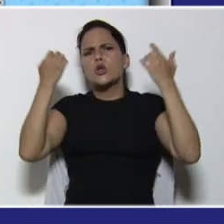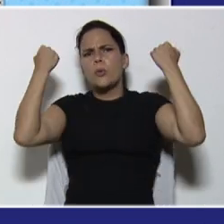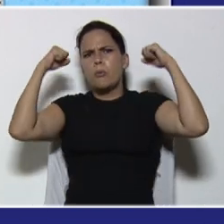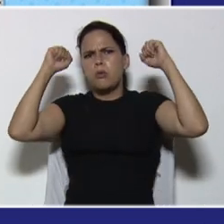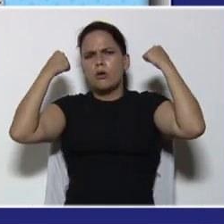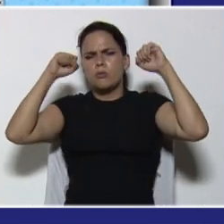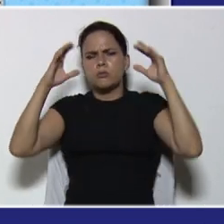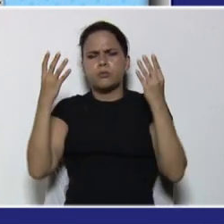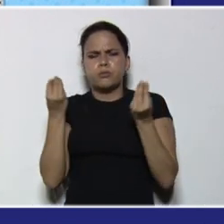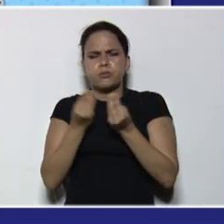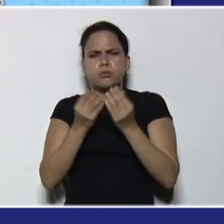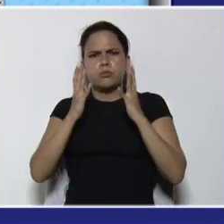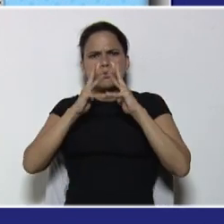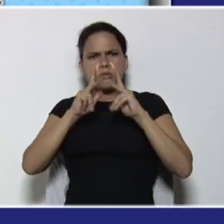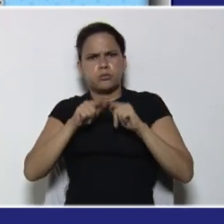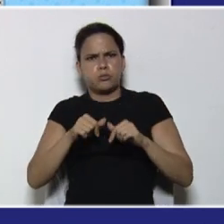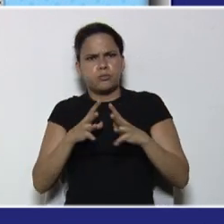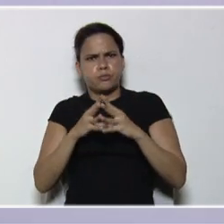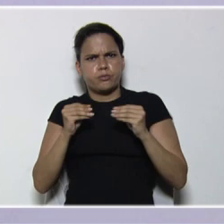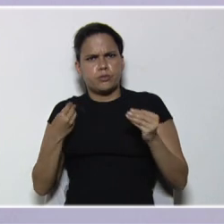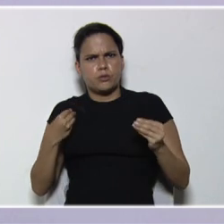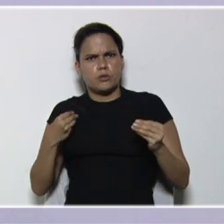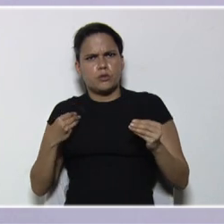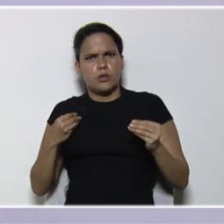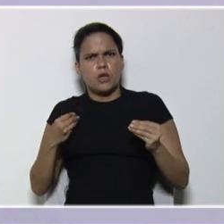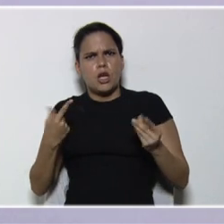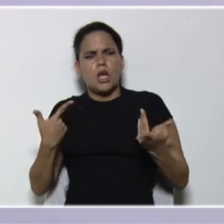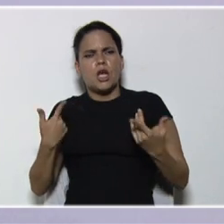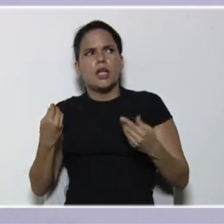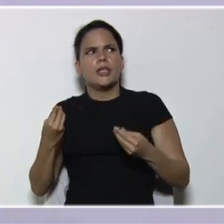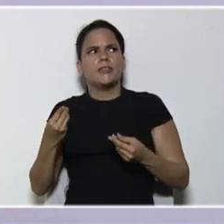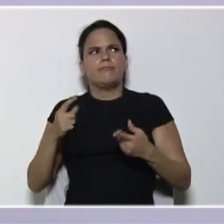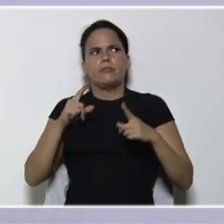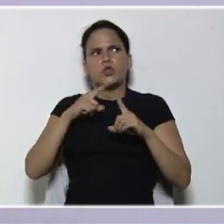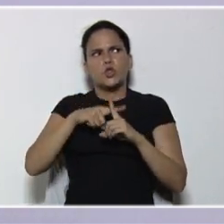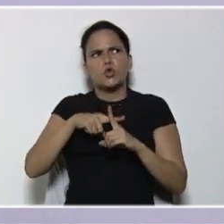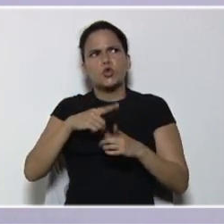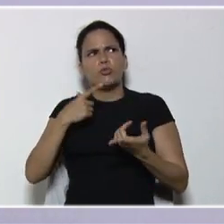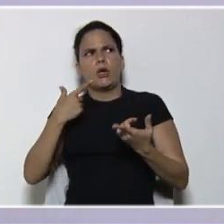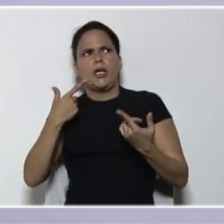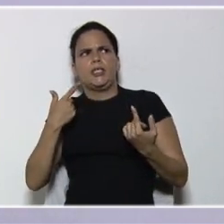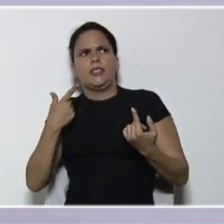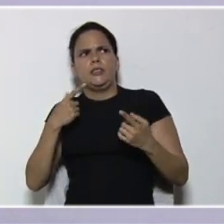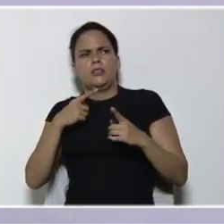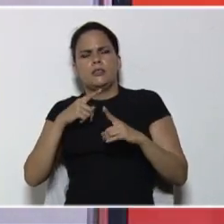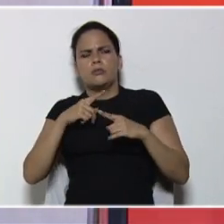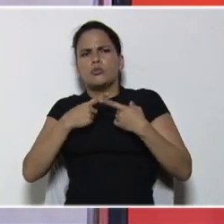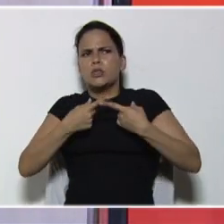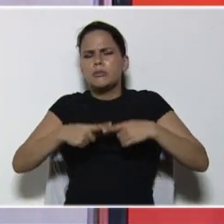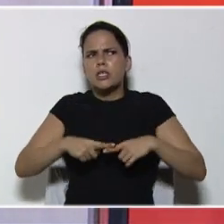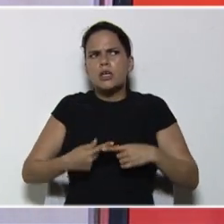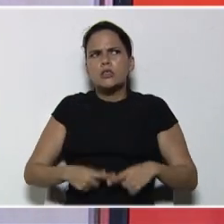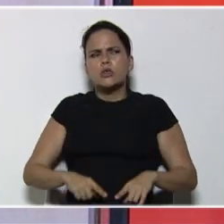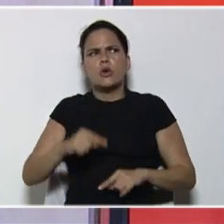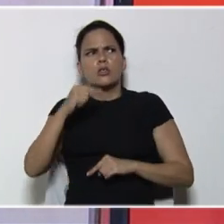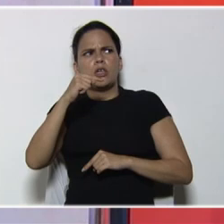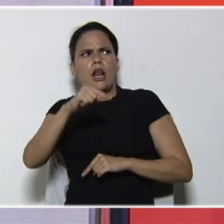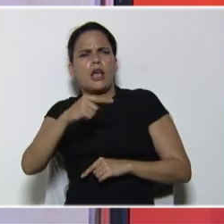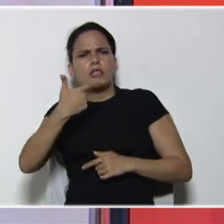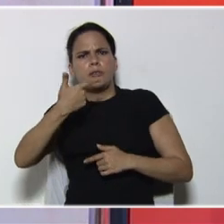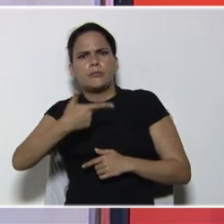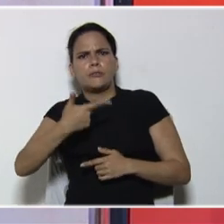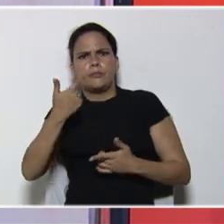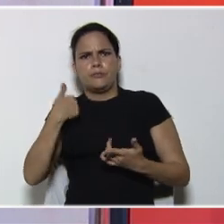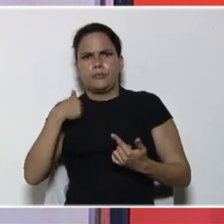enteros en sus operaciones. Recordemos que las operaciones en Z, Z es el símbolo del